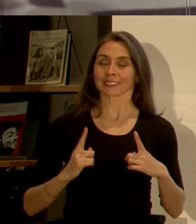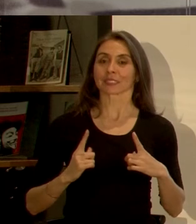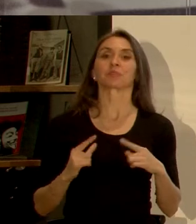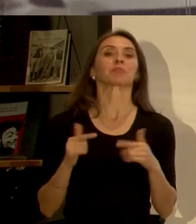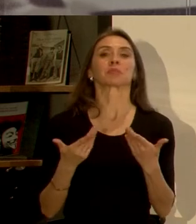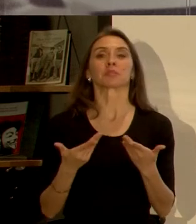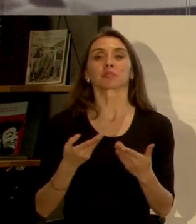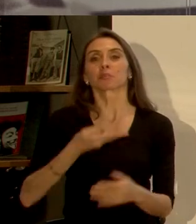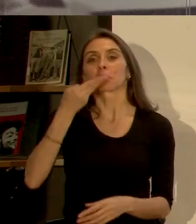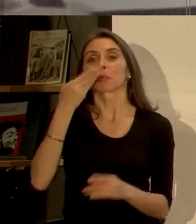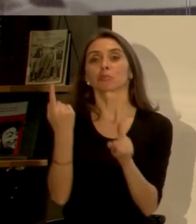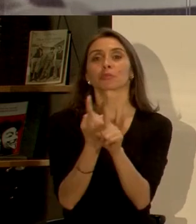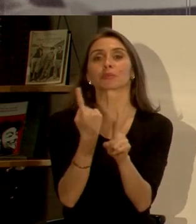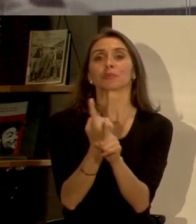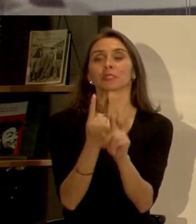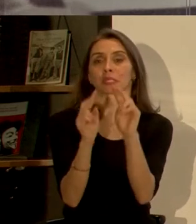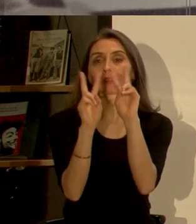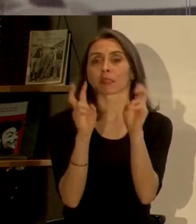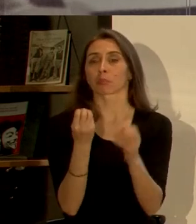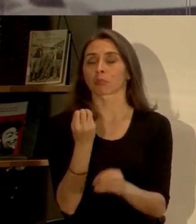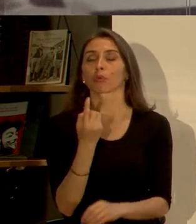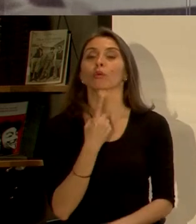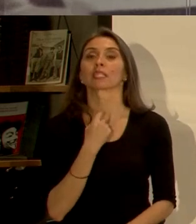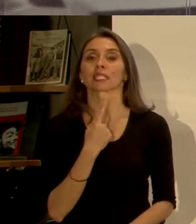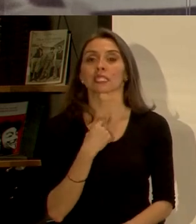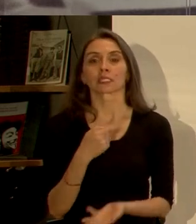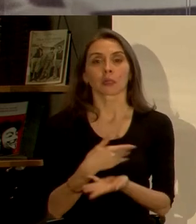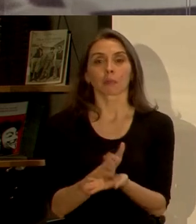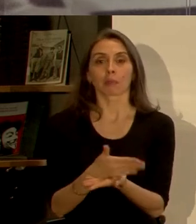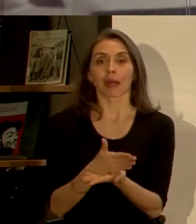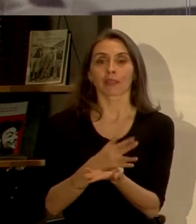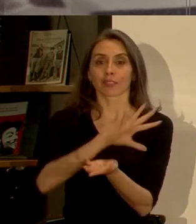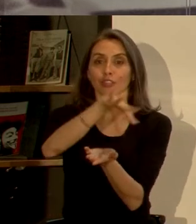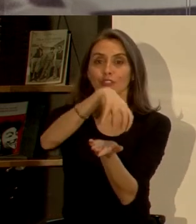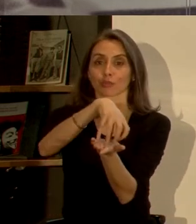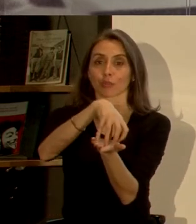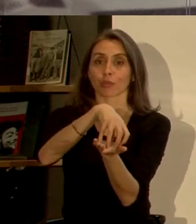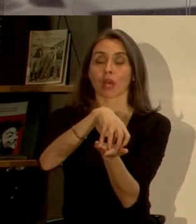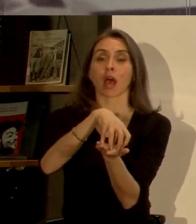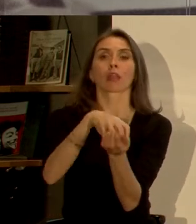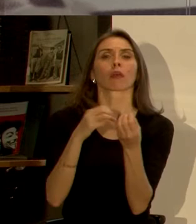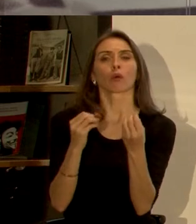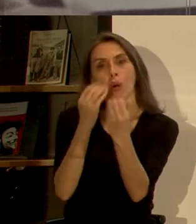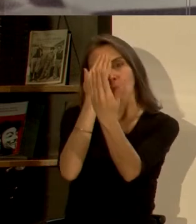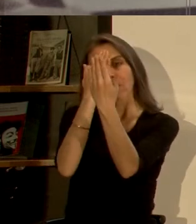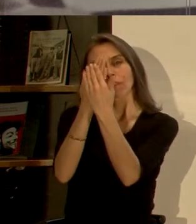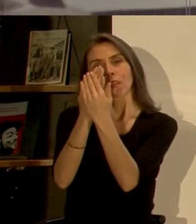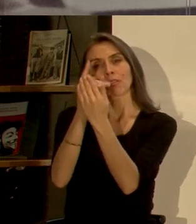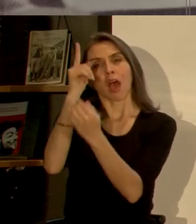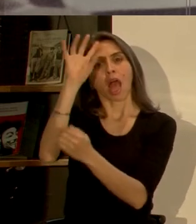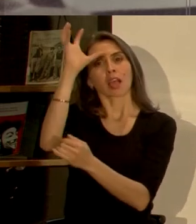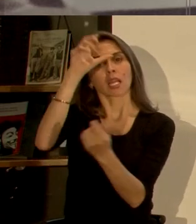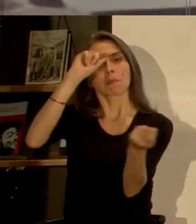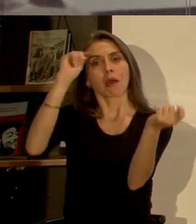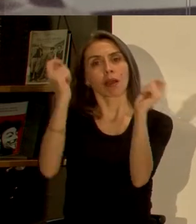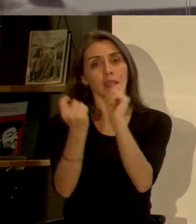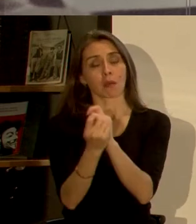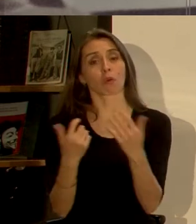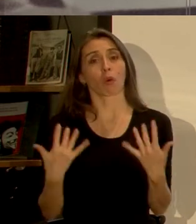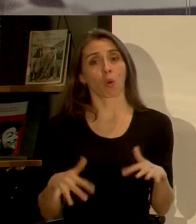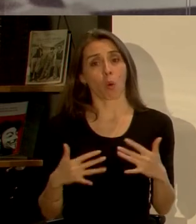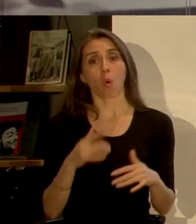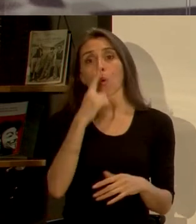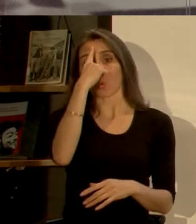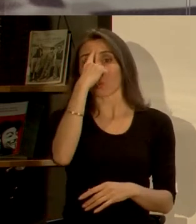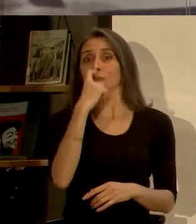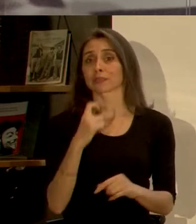vamos a hablar de un tema que es extremadamente interesante, que es la planificación urbana ante el cambio climático. Este es un tema extremadamente serio. Yo